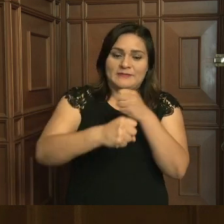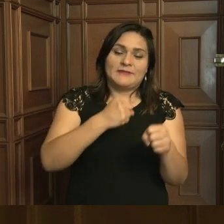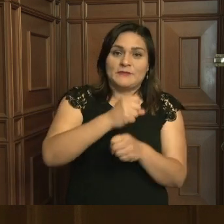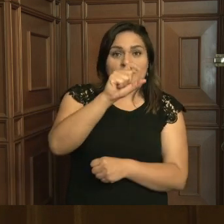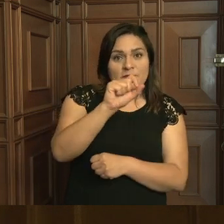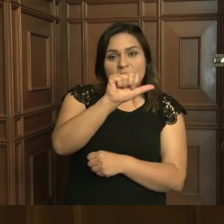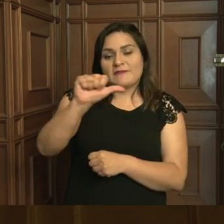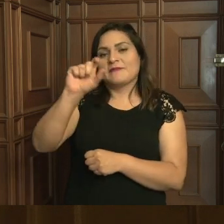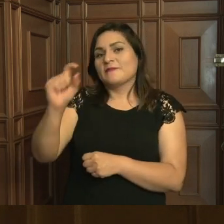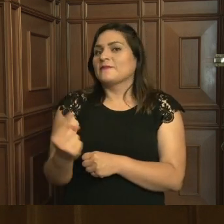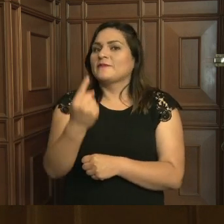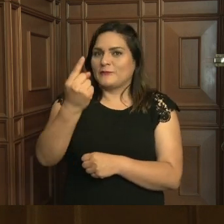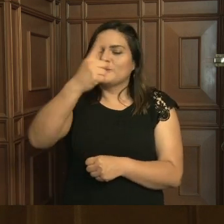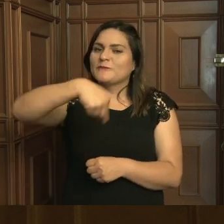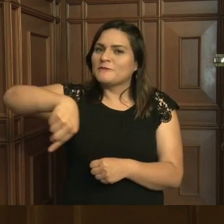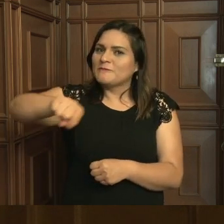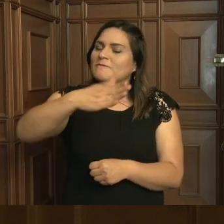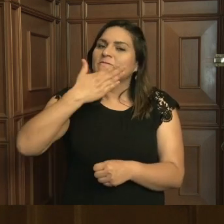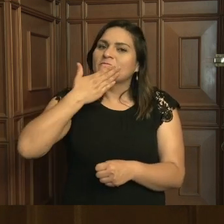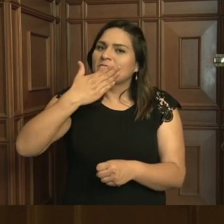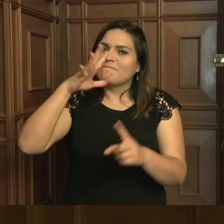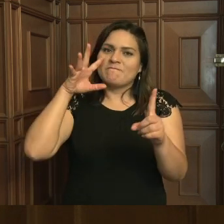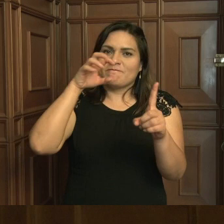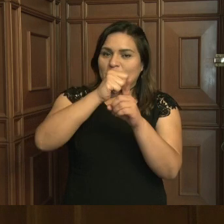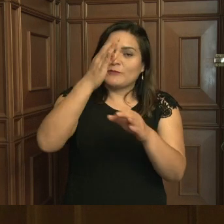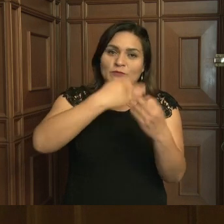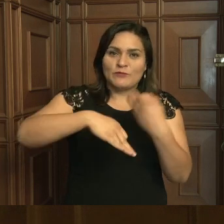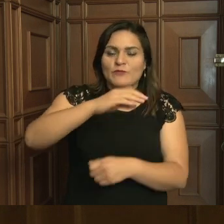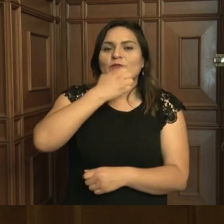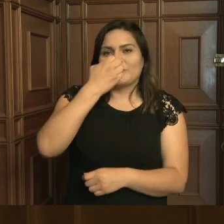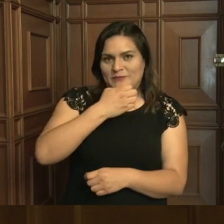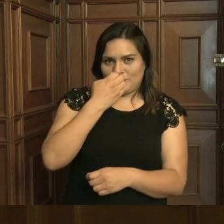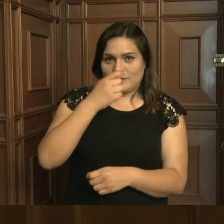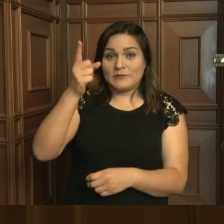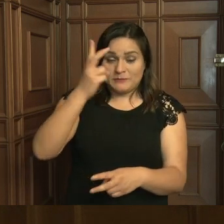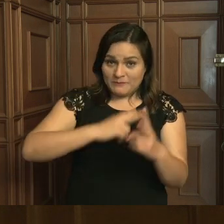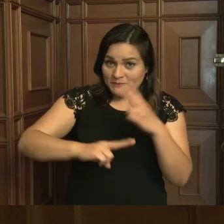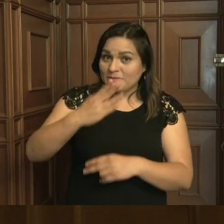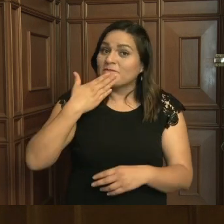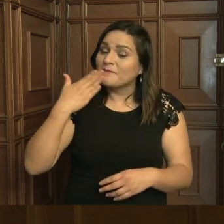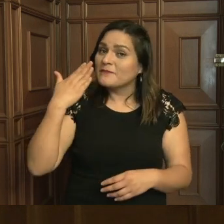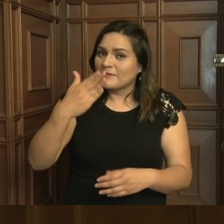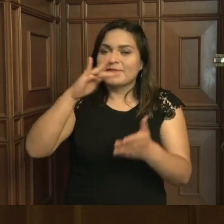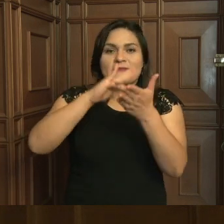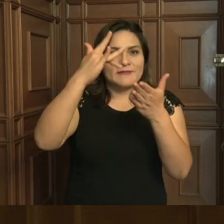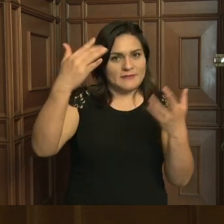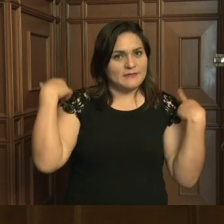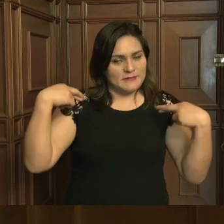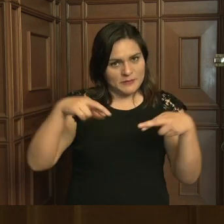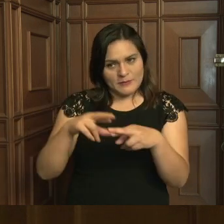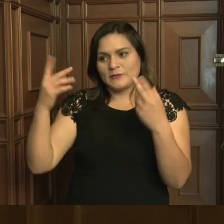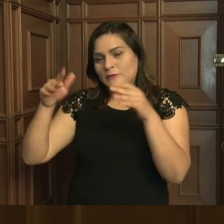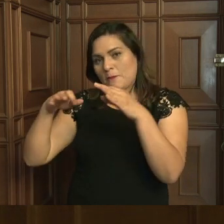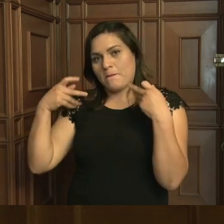2021 y que tengan mucho éxito en su actividad escolar. Sean bienvenidos. Muchas gracias a